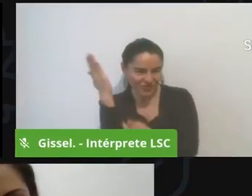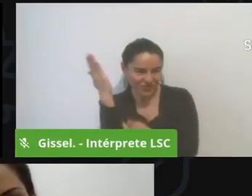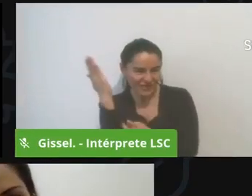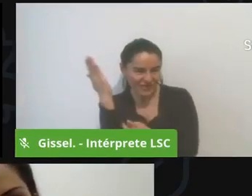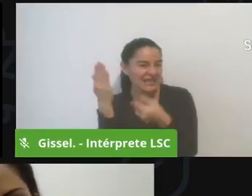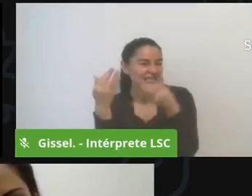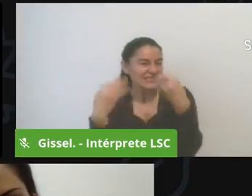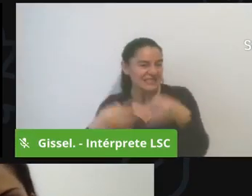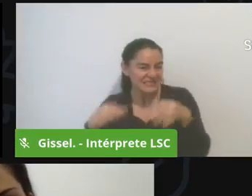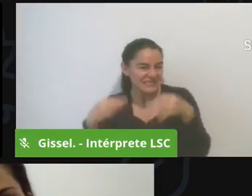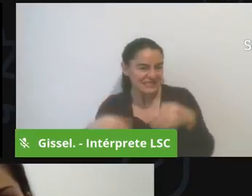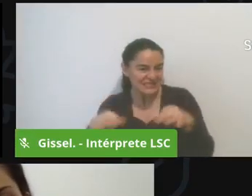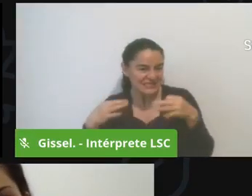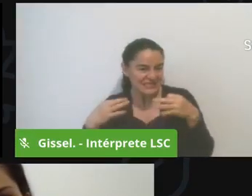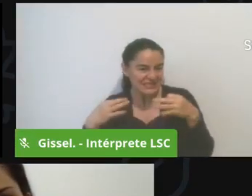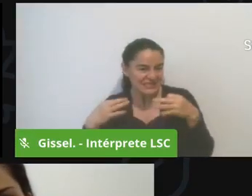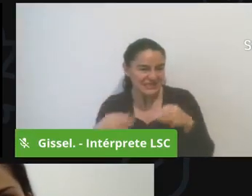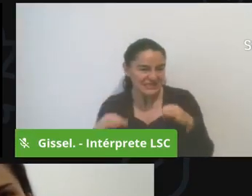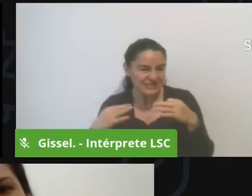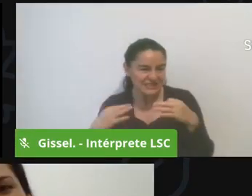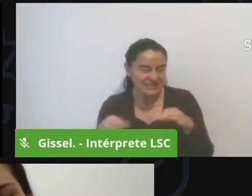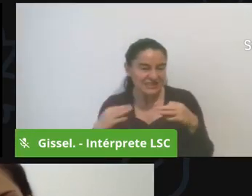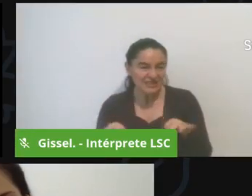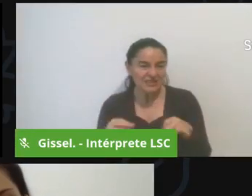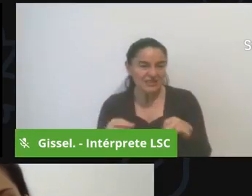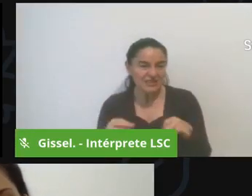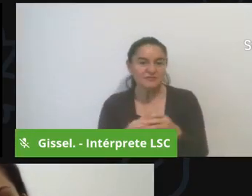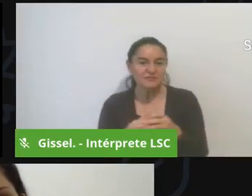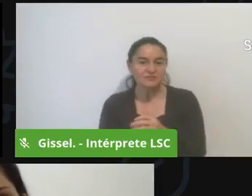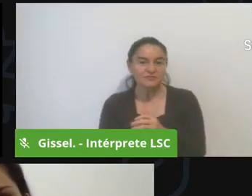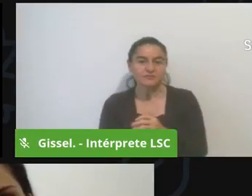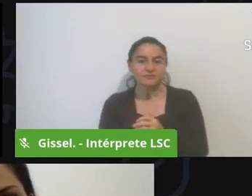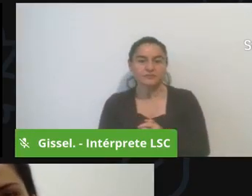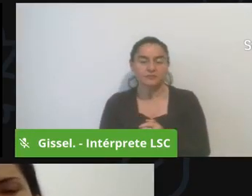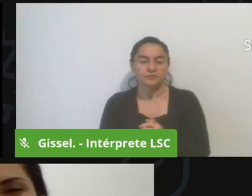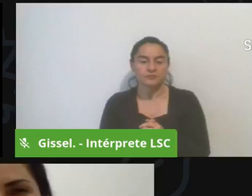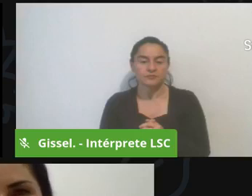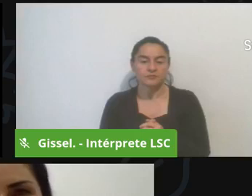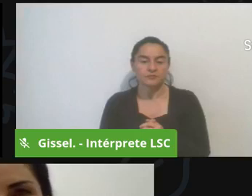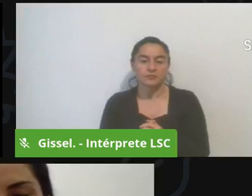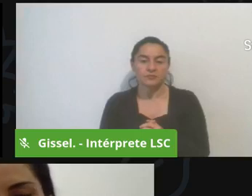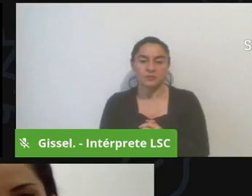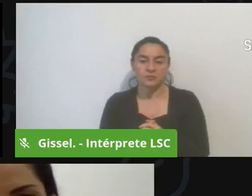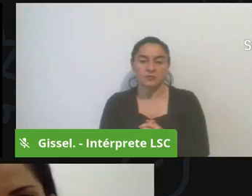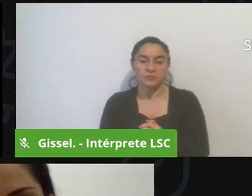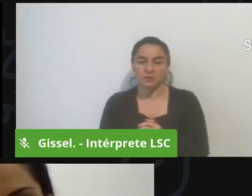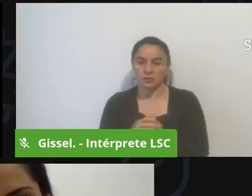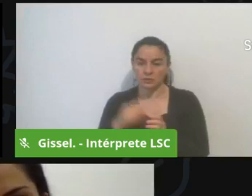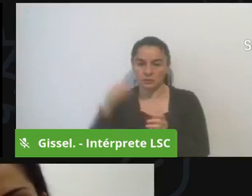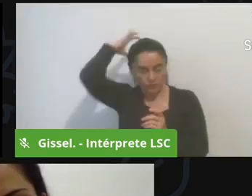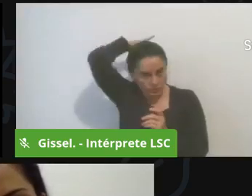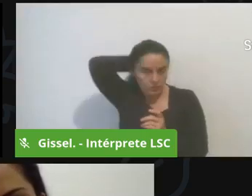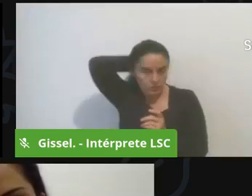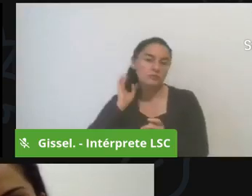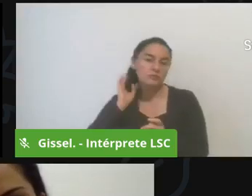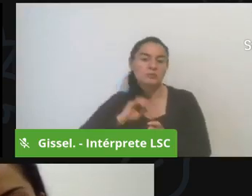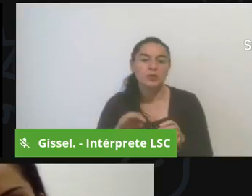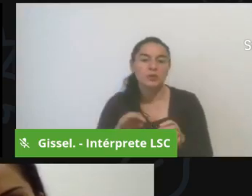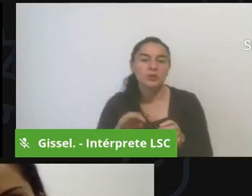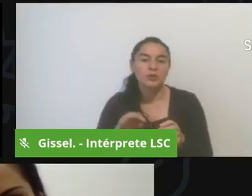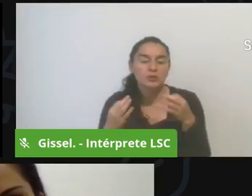estamos pidiendo información extraordinaria estamos pidiendo la información necesaria para poder a